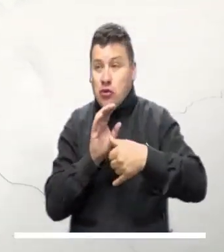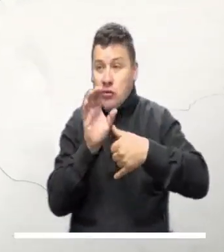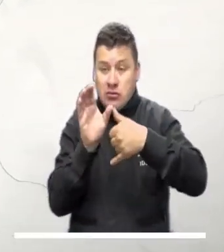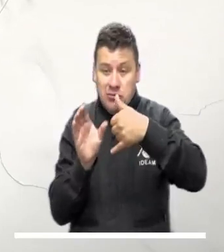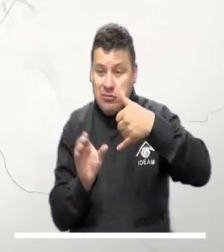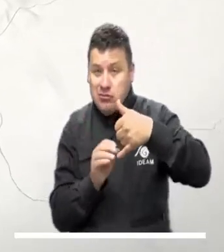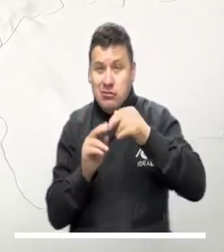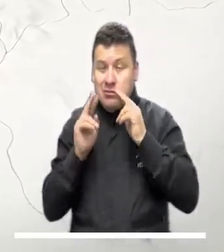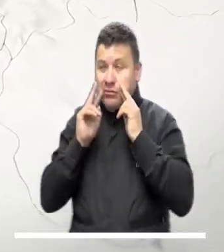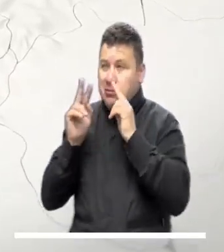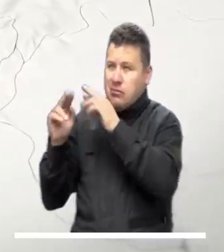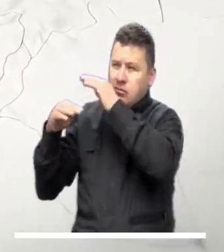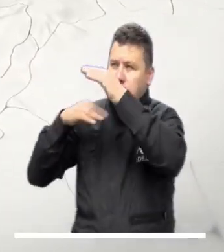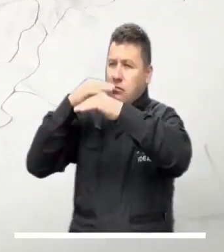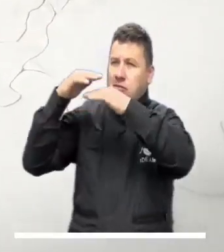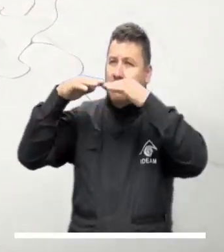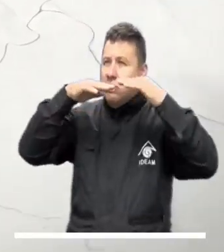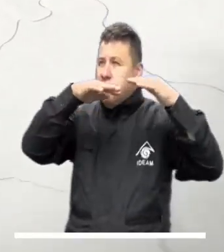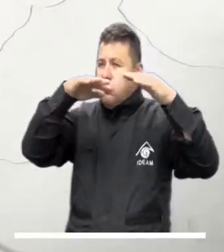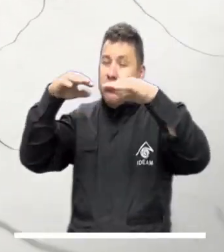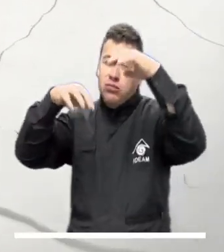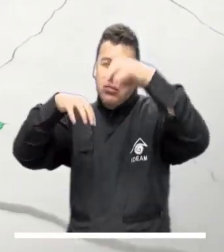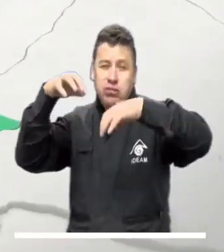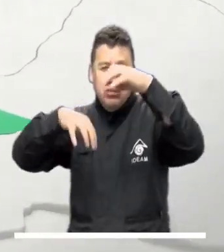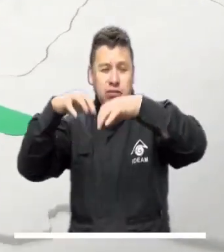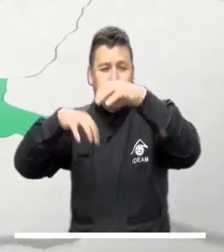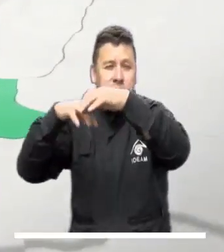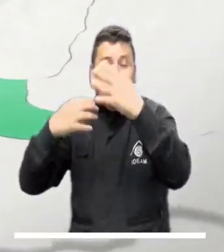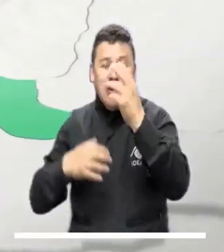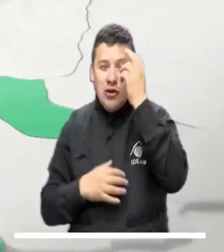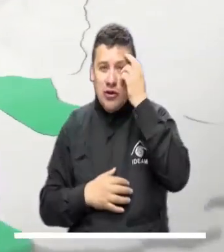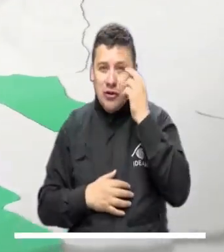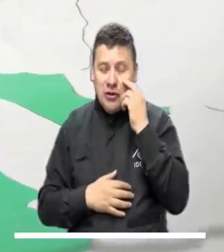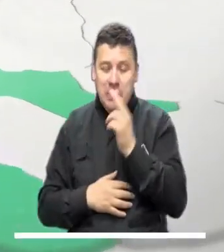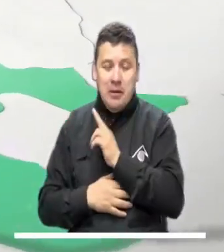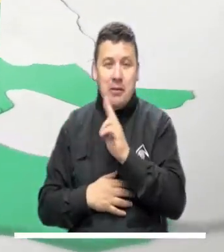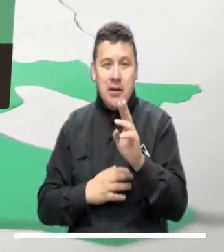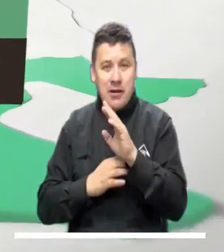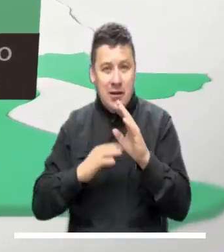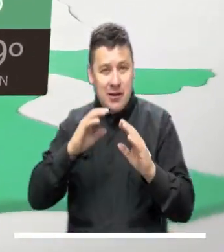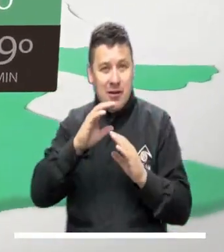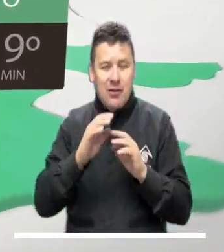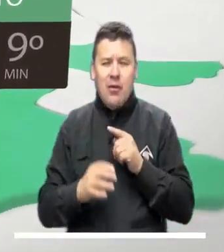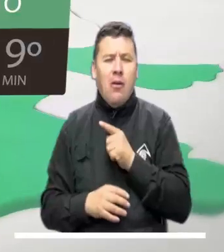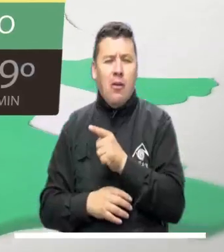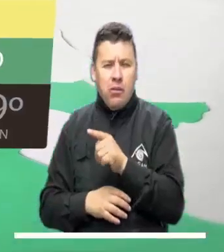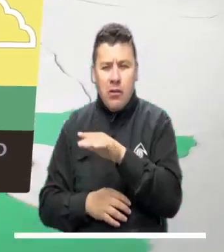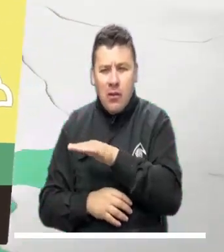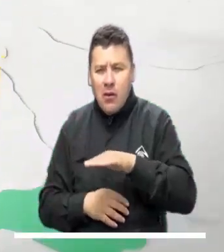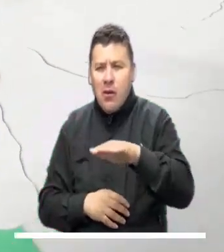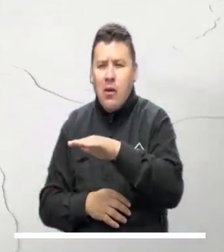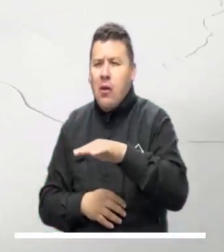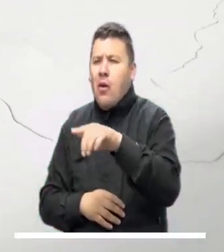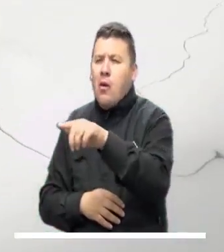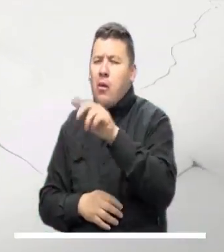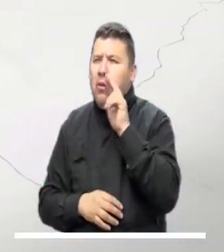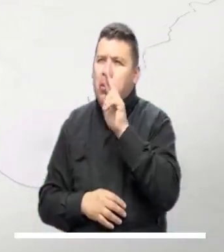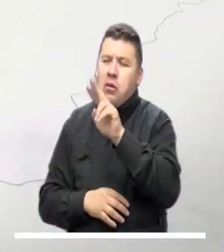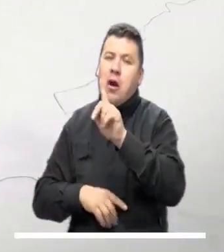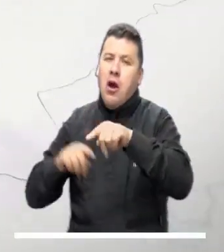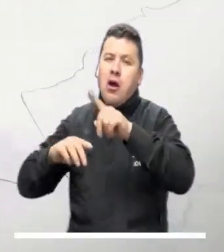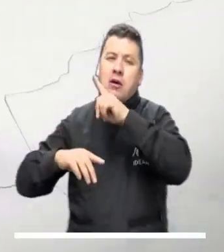occidente y costa pacífica se espera cielo cubierto, con lluvias sobre el litoral de Chocó y de Valle del Cauca. En el resto de la región